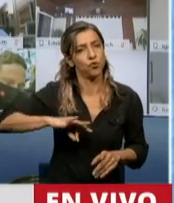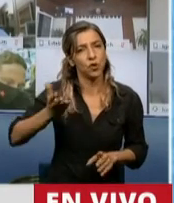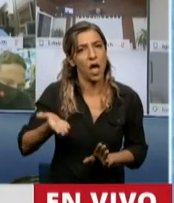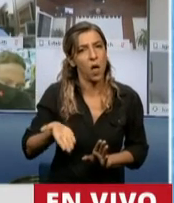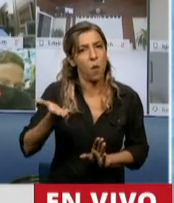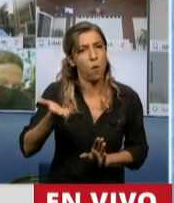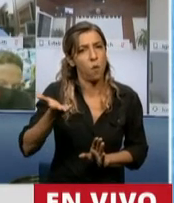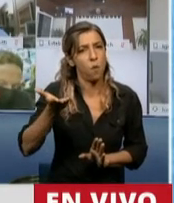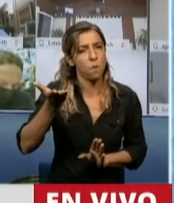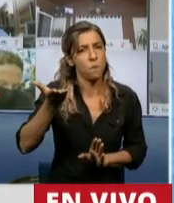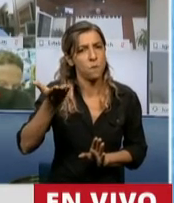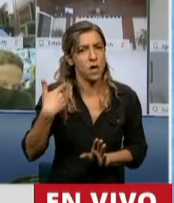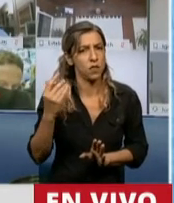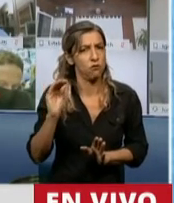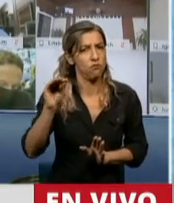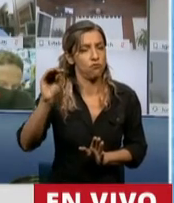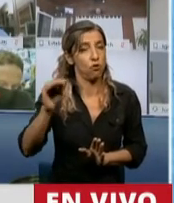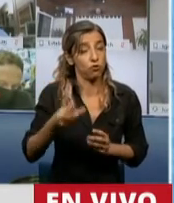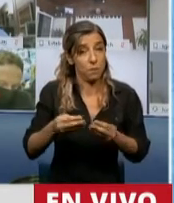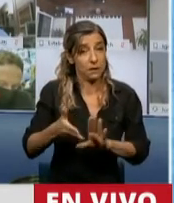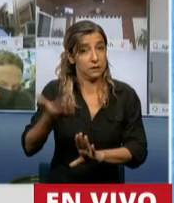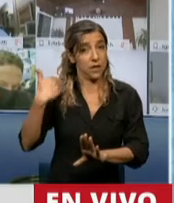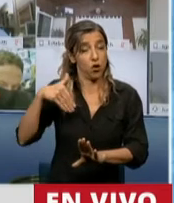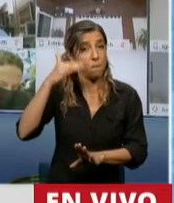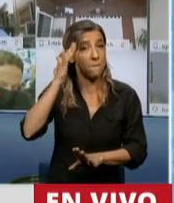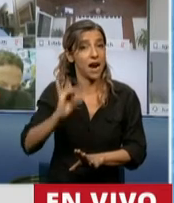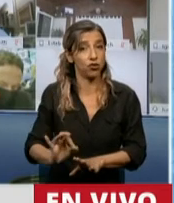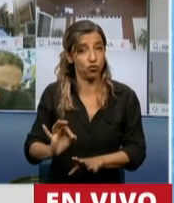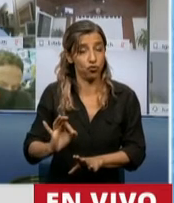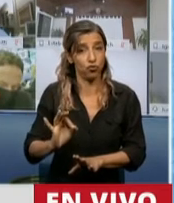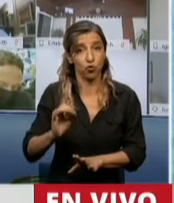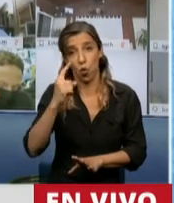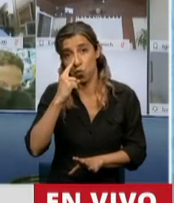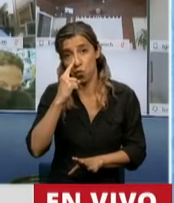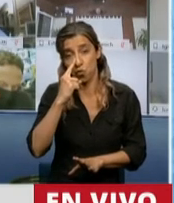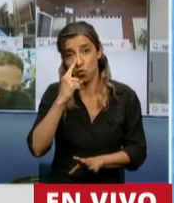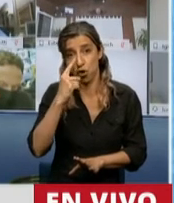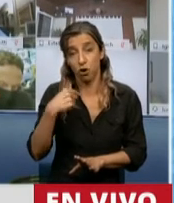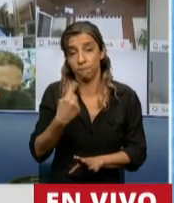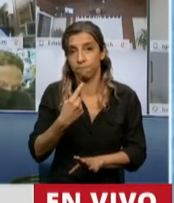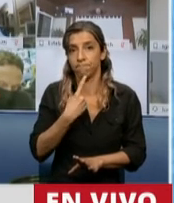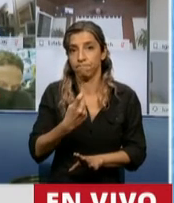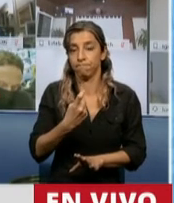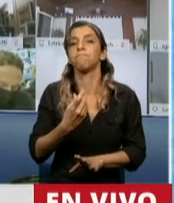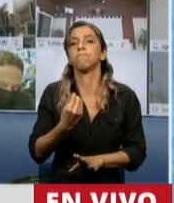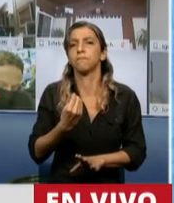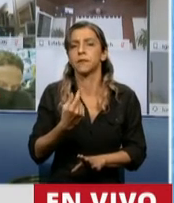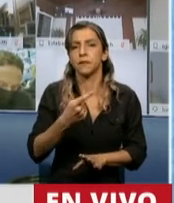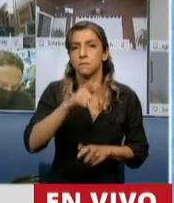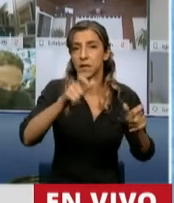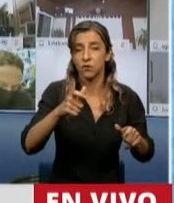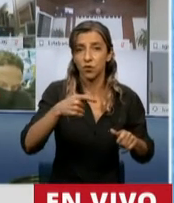dados a partir de marzo y junio, nos encontramos con que los que están en la base de la